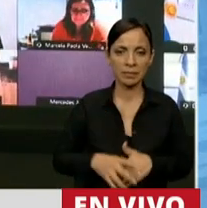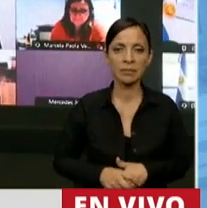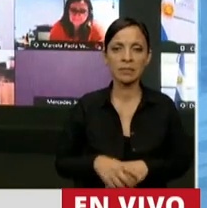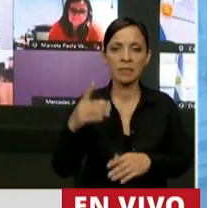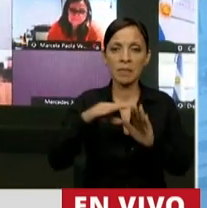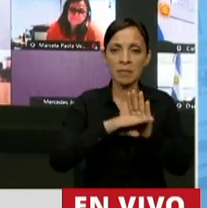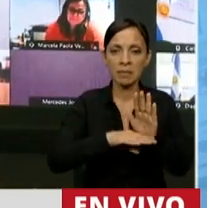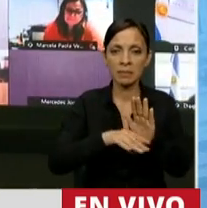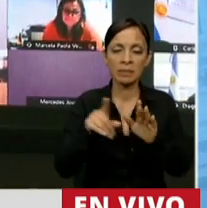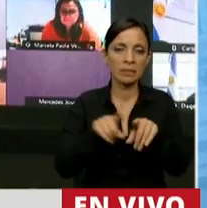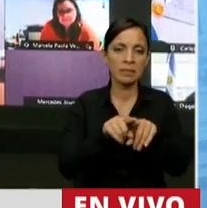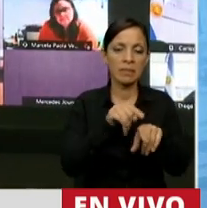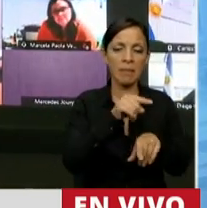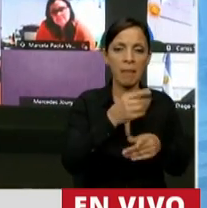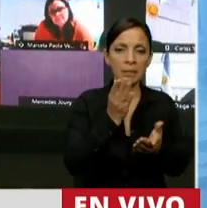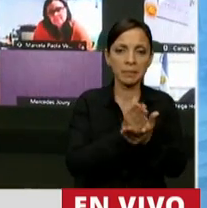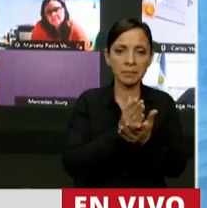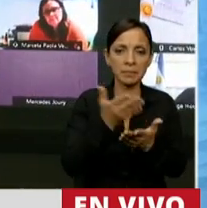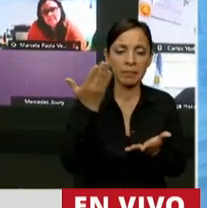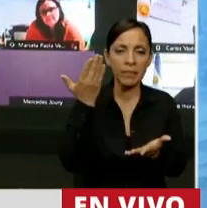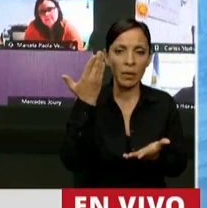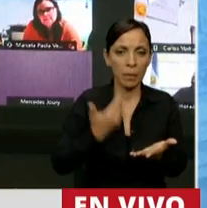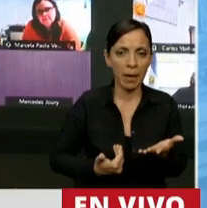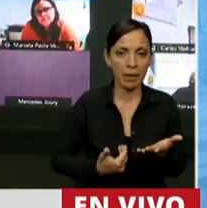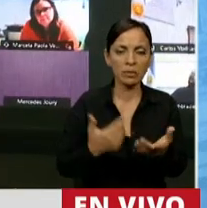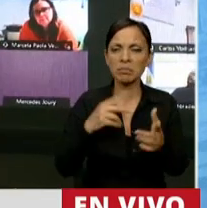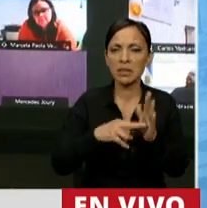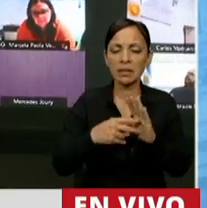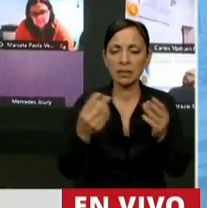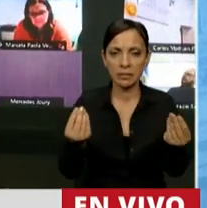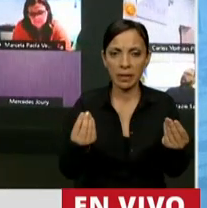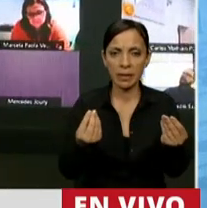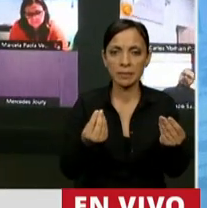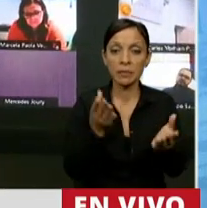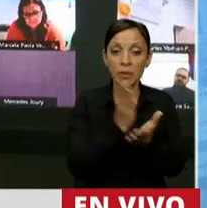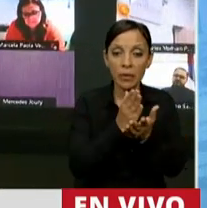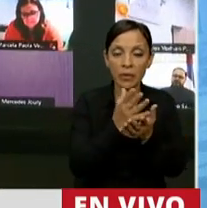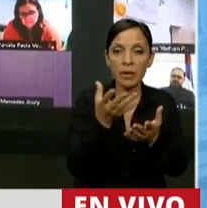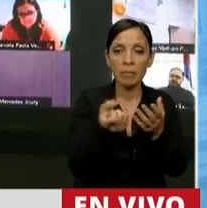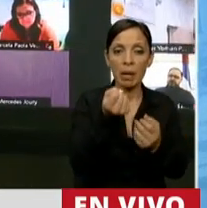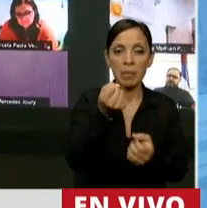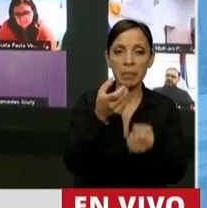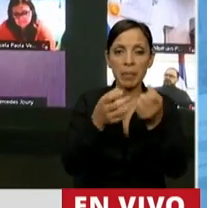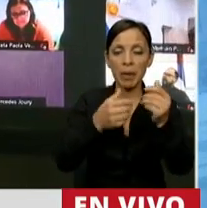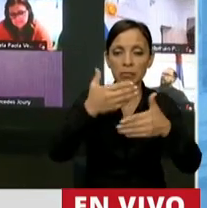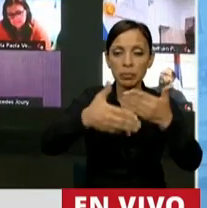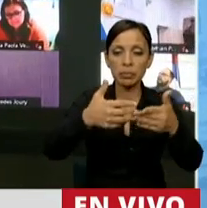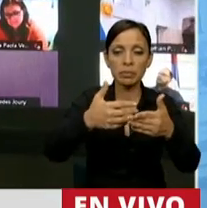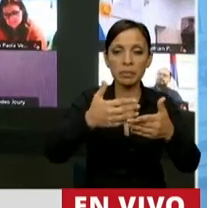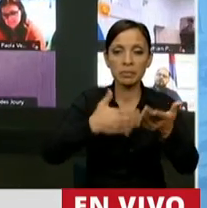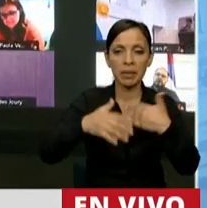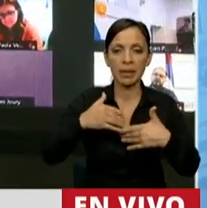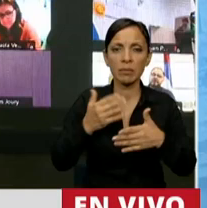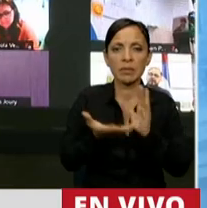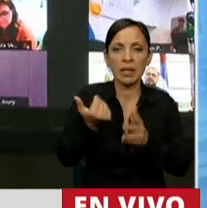existe, por ejemplo, en los derechos humanos. Se van ganando etapas, se van consolidando etapas, la coparticipación que